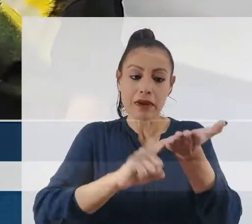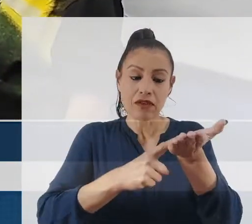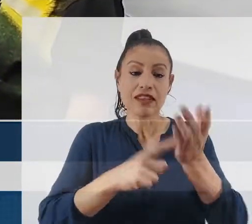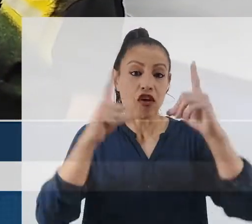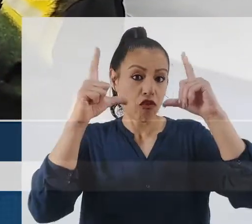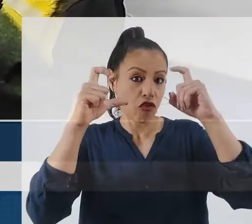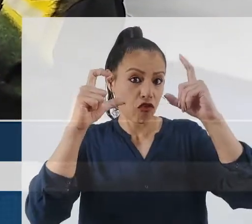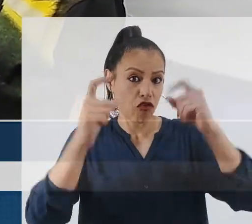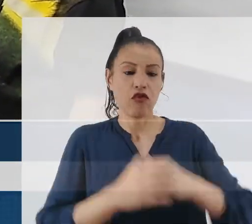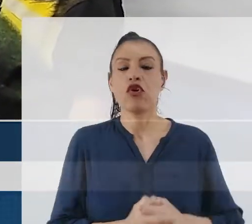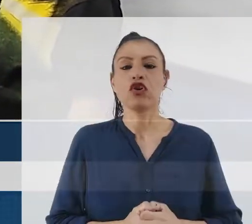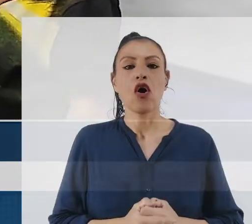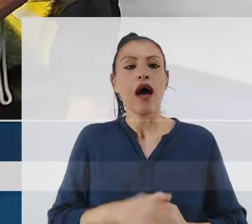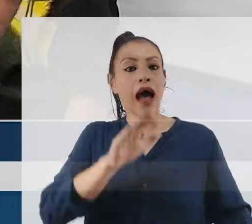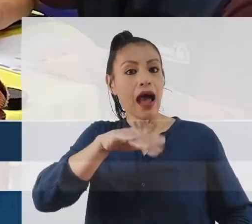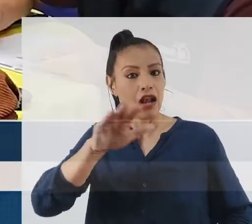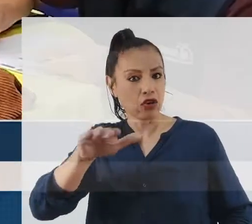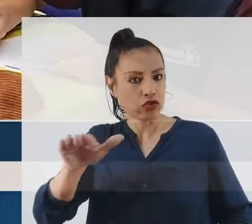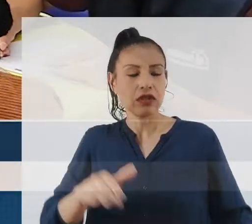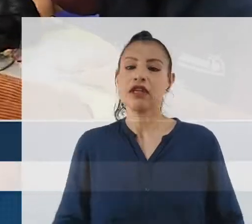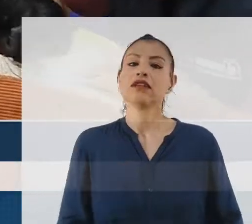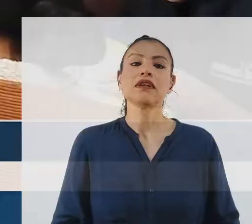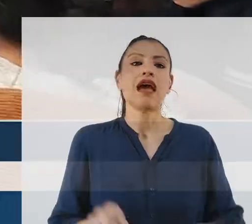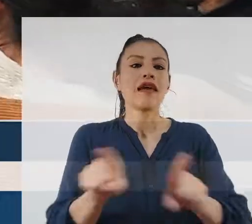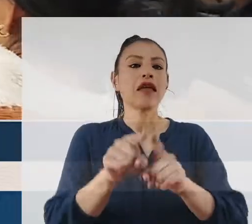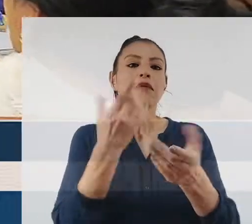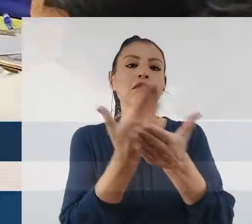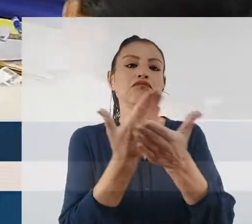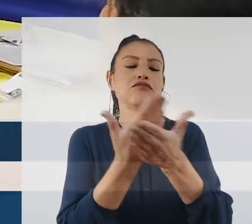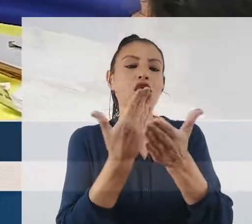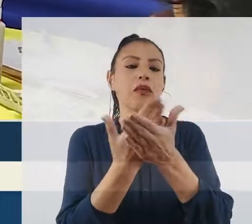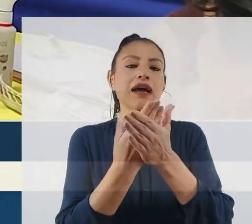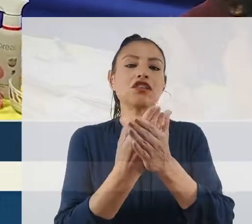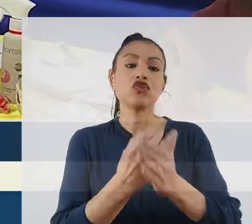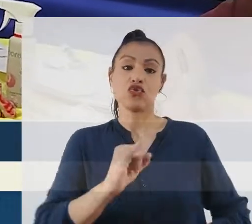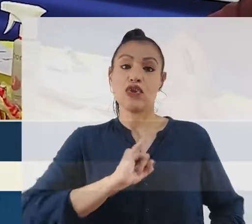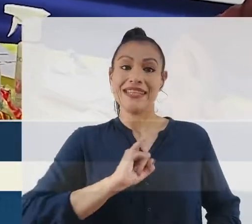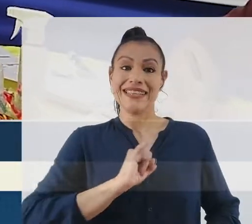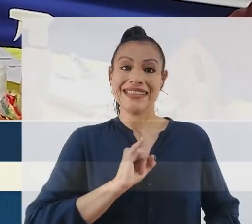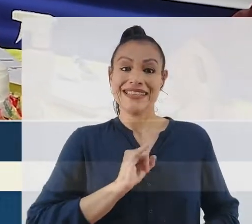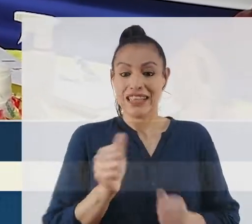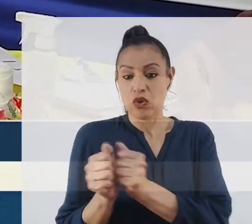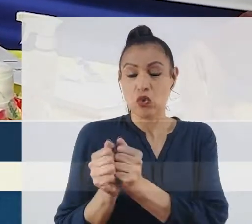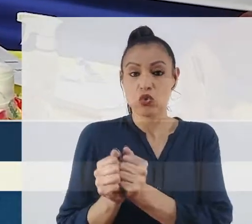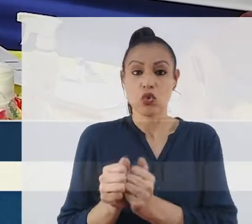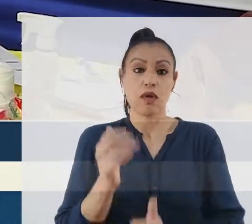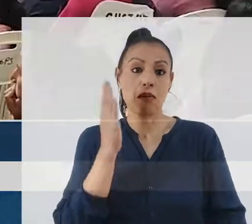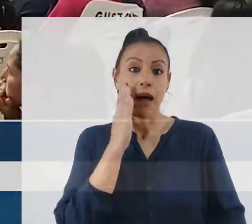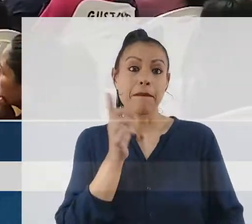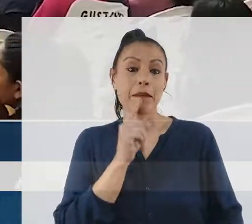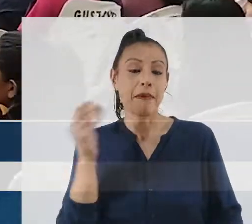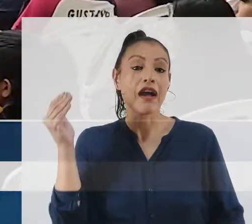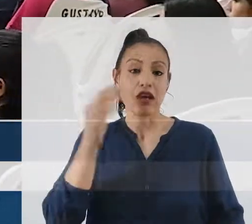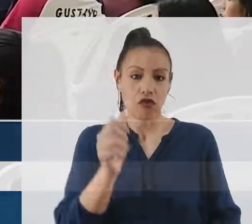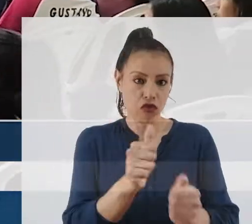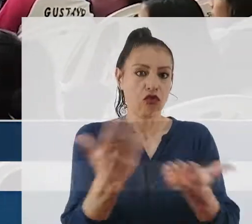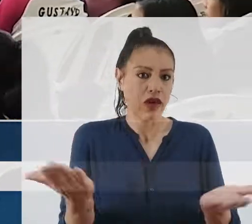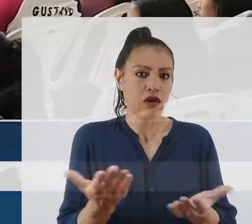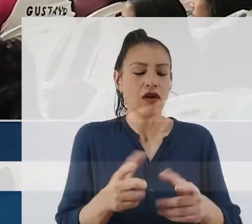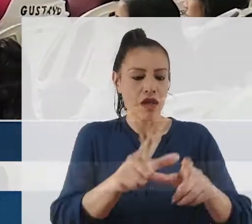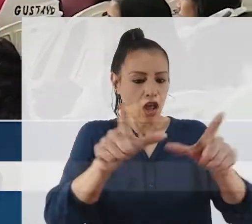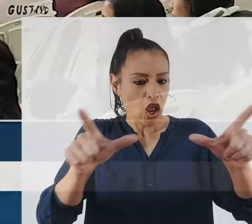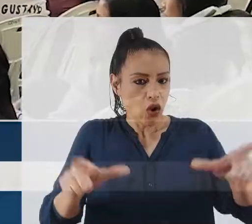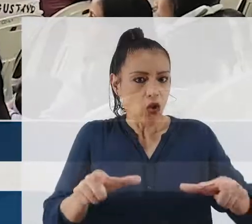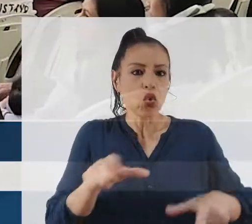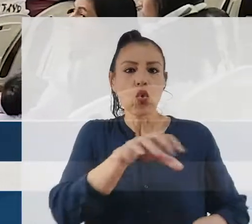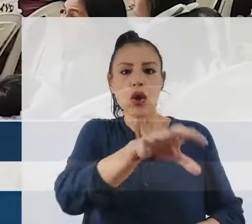fotografías a los menores de edad, así como verificando sus identidades junto a los padres declarantes que acudieron a los stands